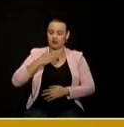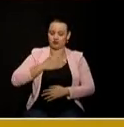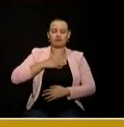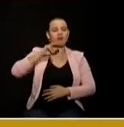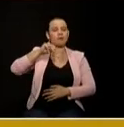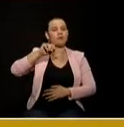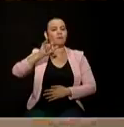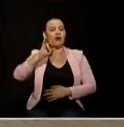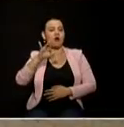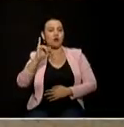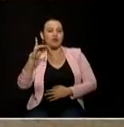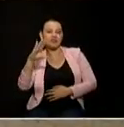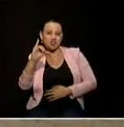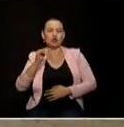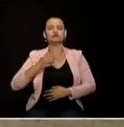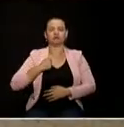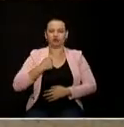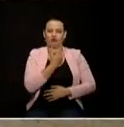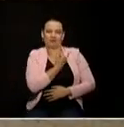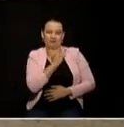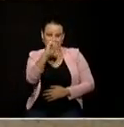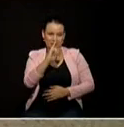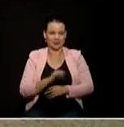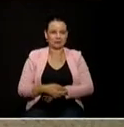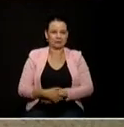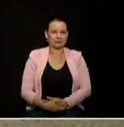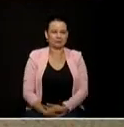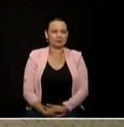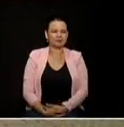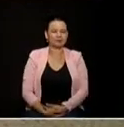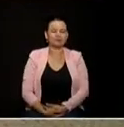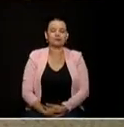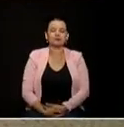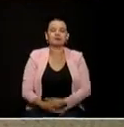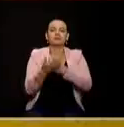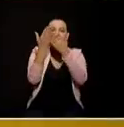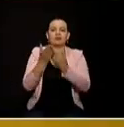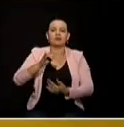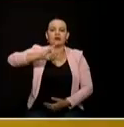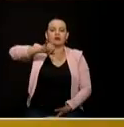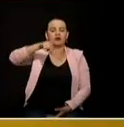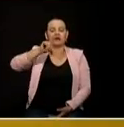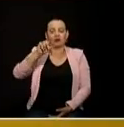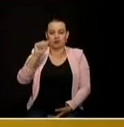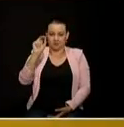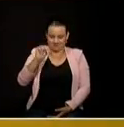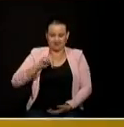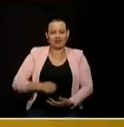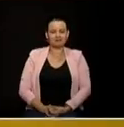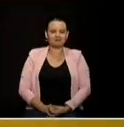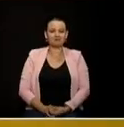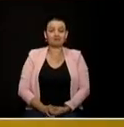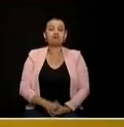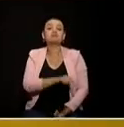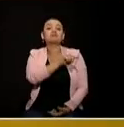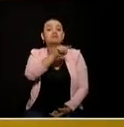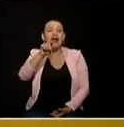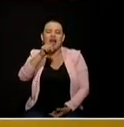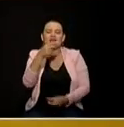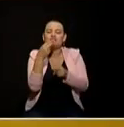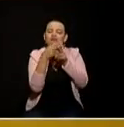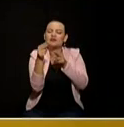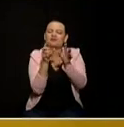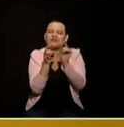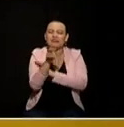un candidato independiente muchas gracias mauricio ahora el turno para juan camilo restrepo un minuto antioqueños el próximo 27 de